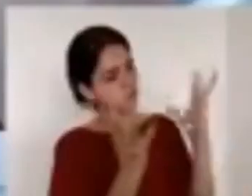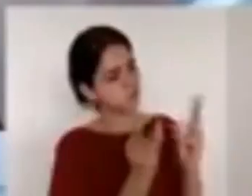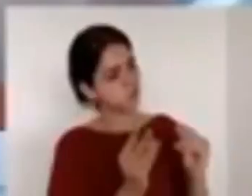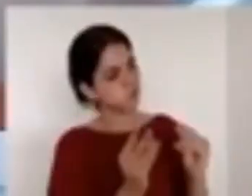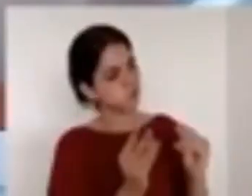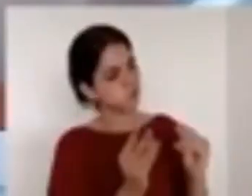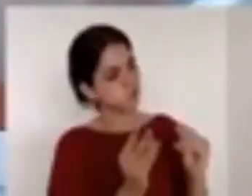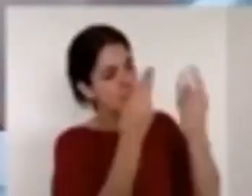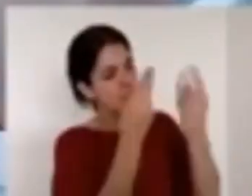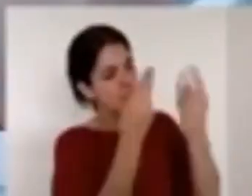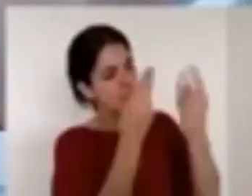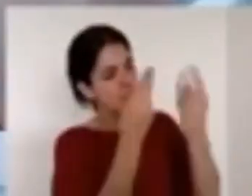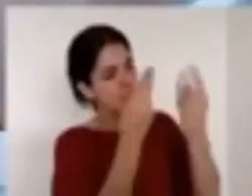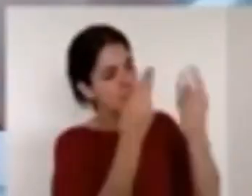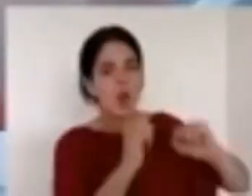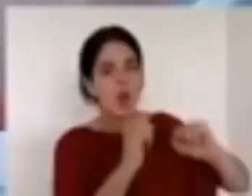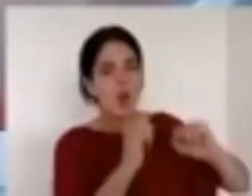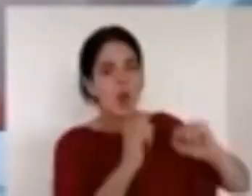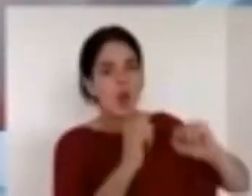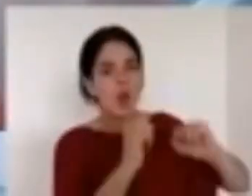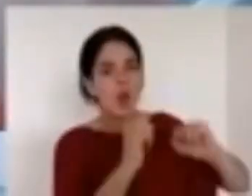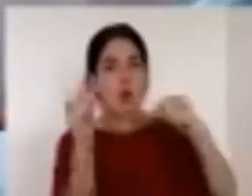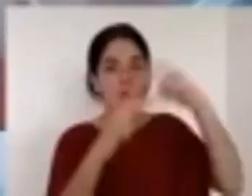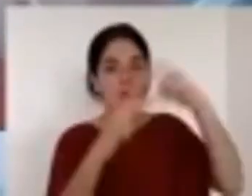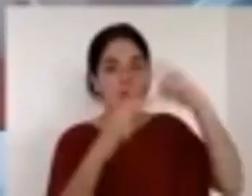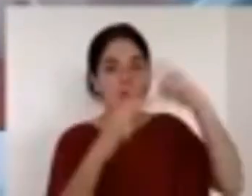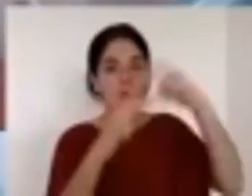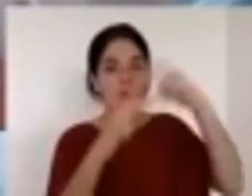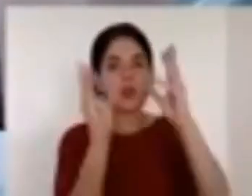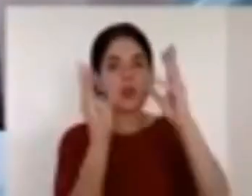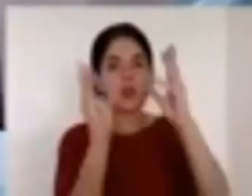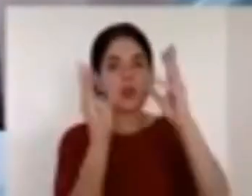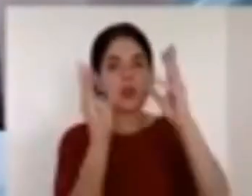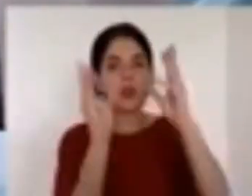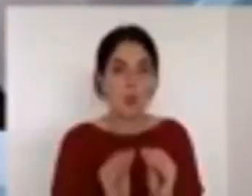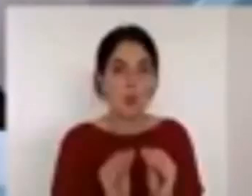que tal le parecía el mármol él dijo está